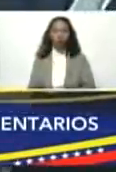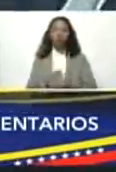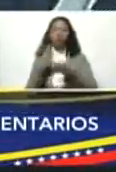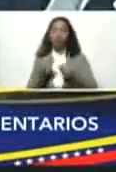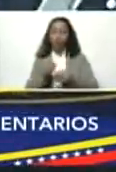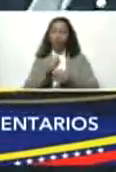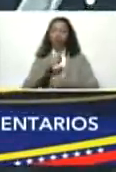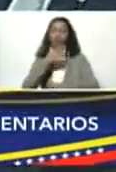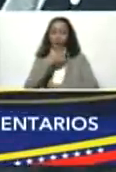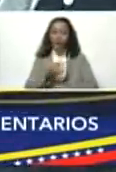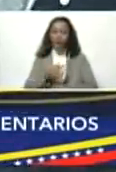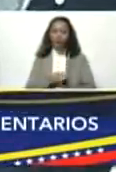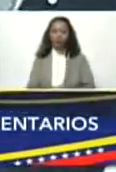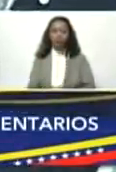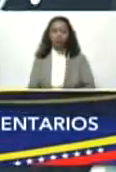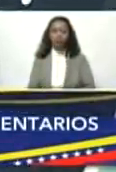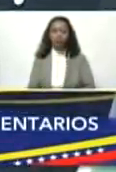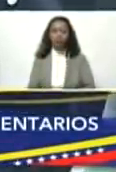sólida